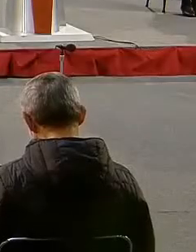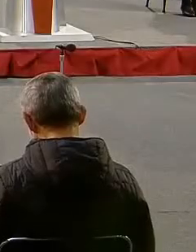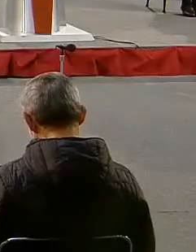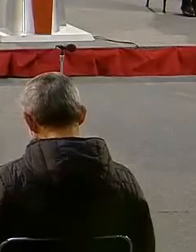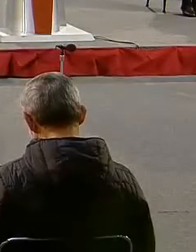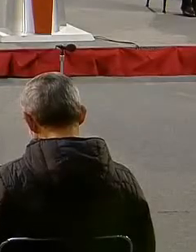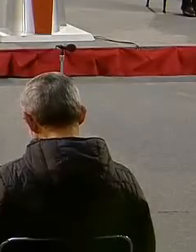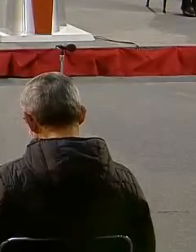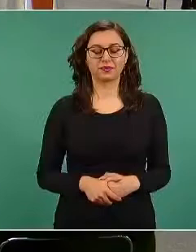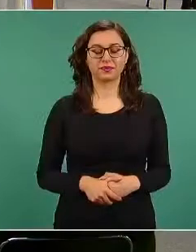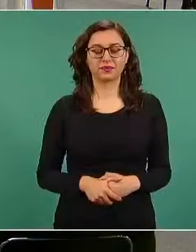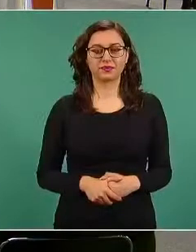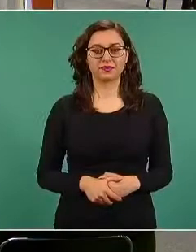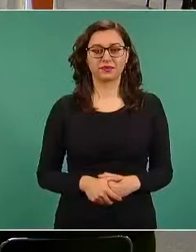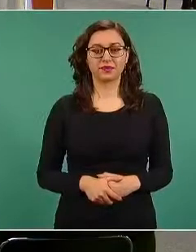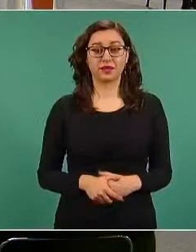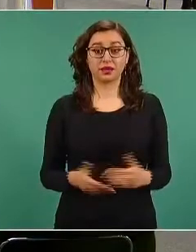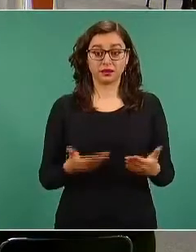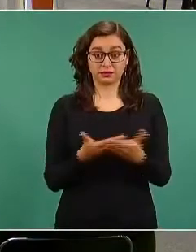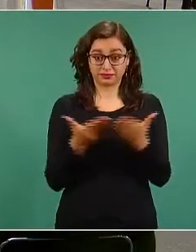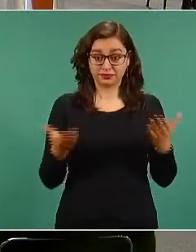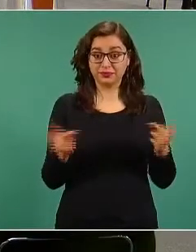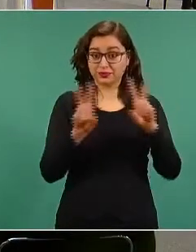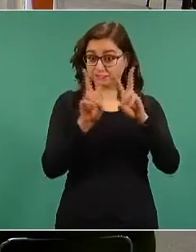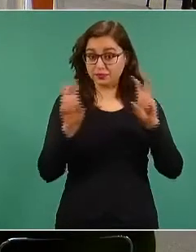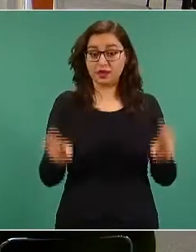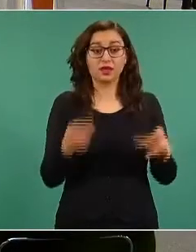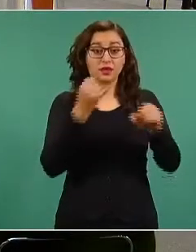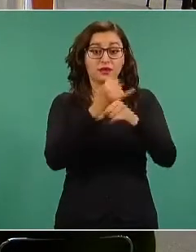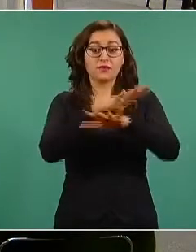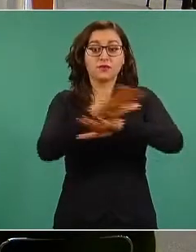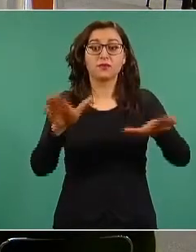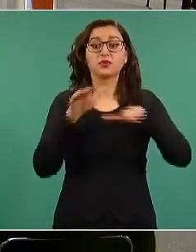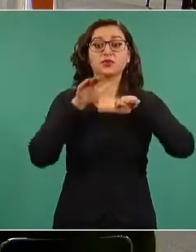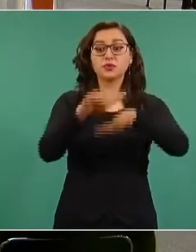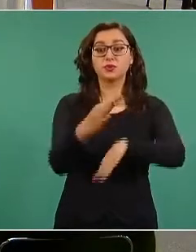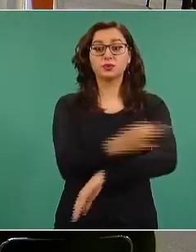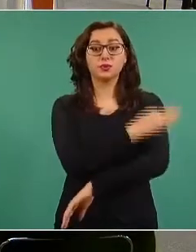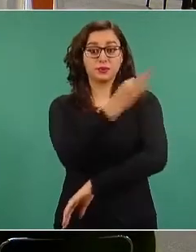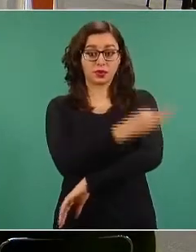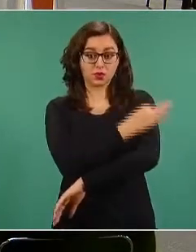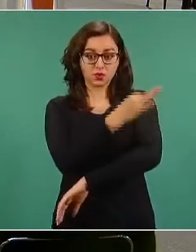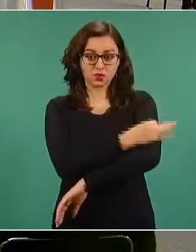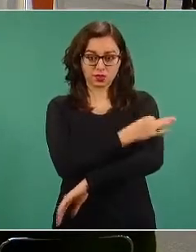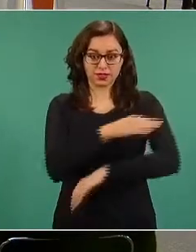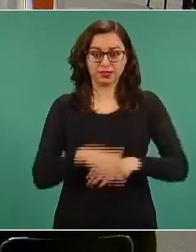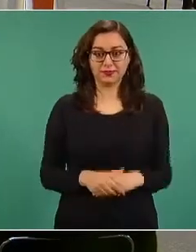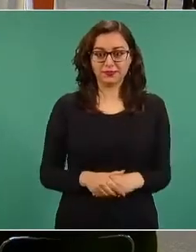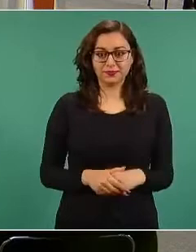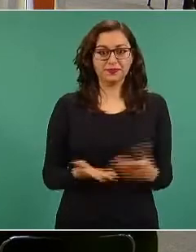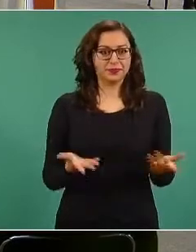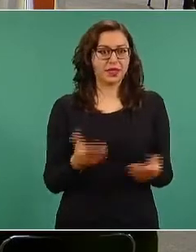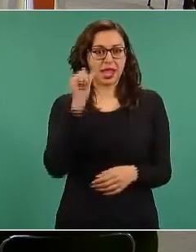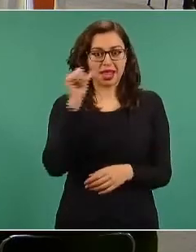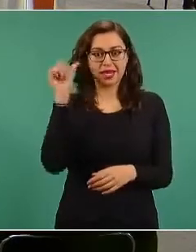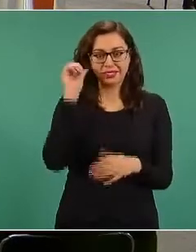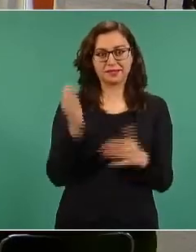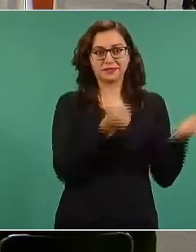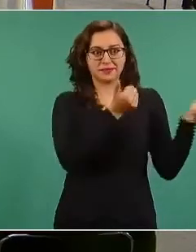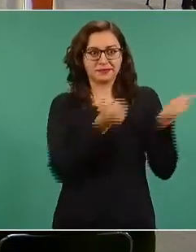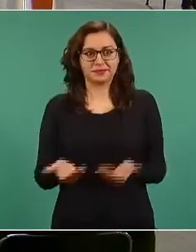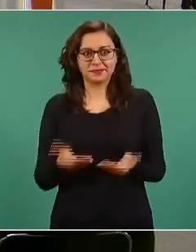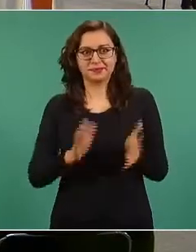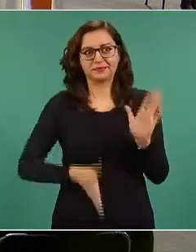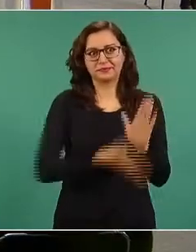Vamos a que se sepa dónde se van a aplicar las vacunas que acaban de